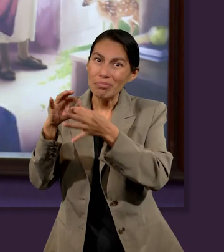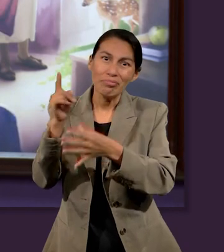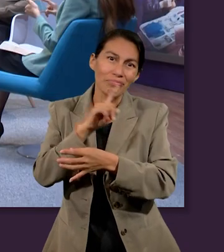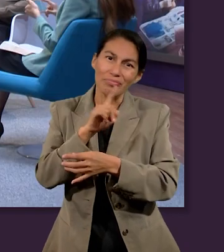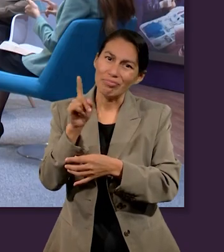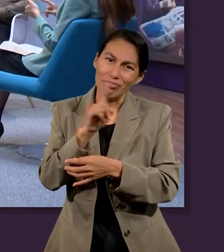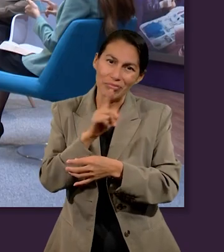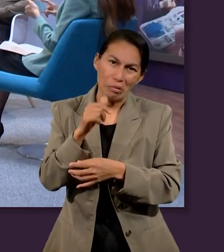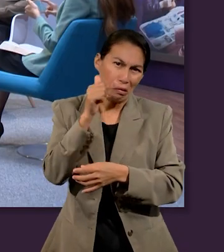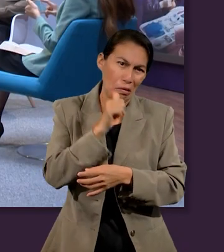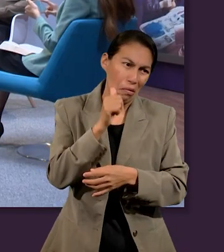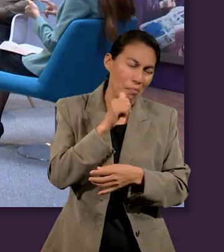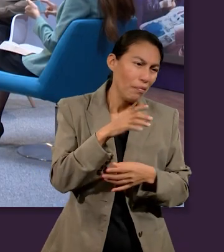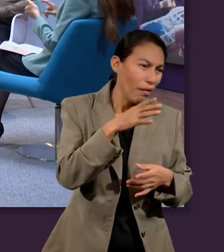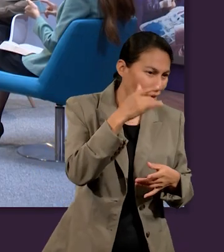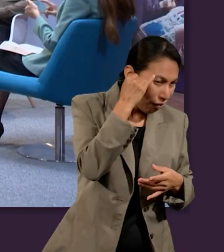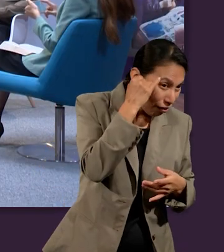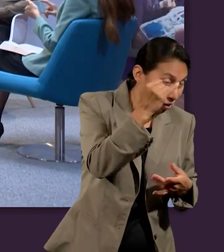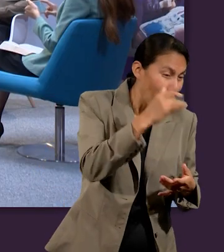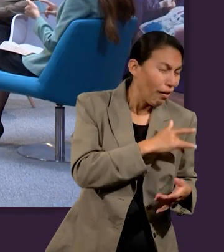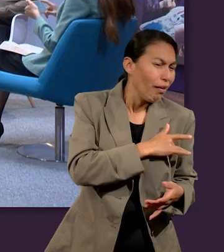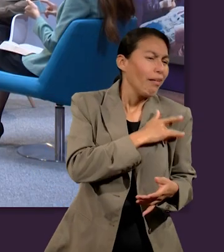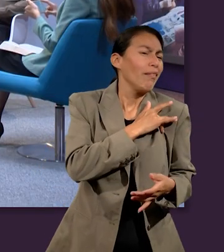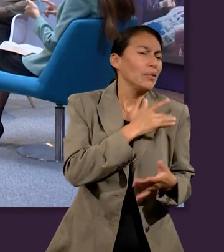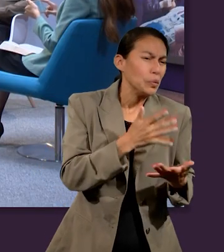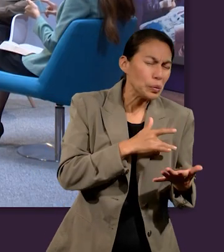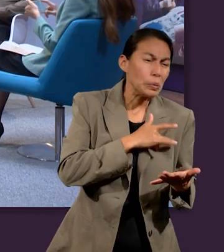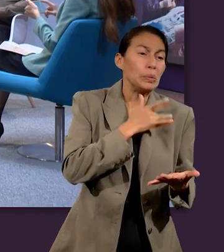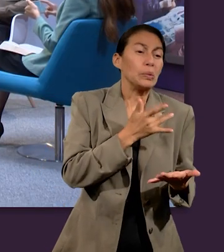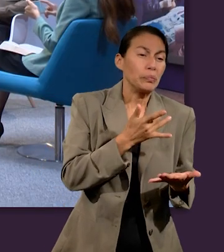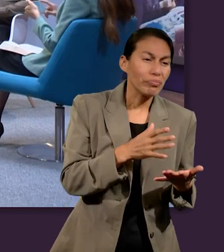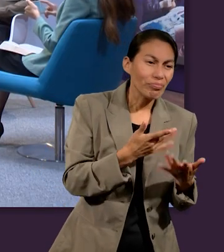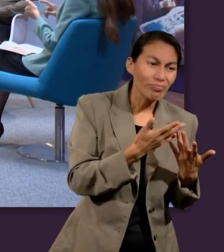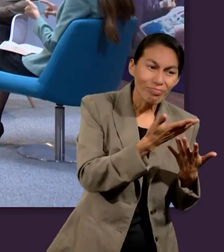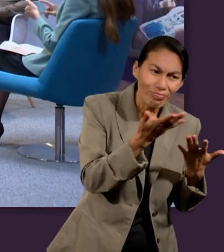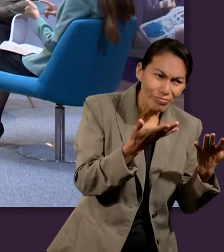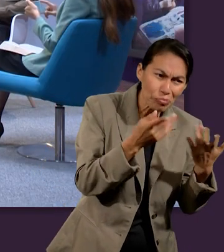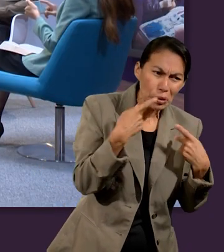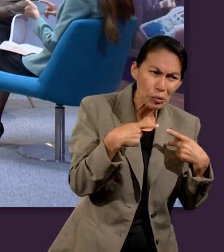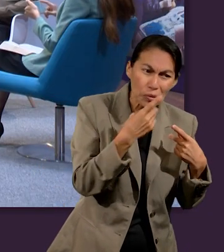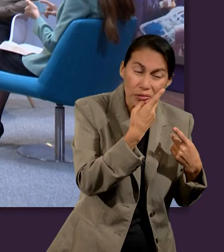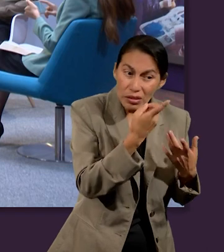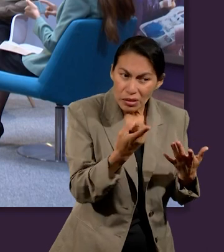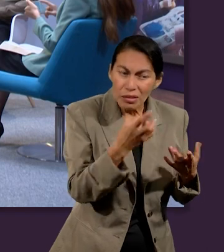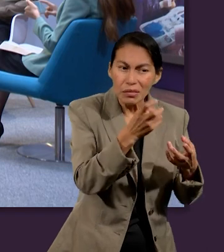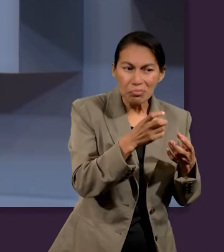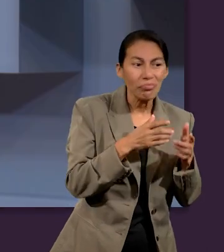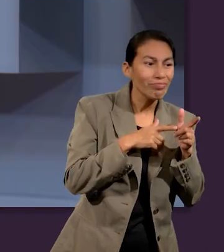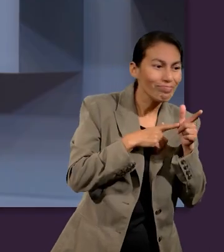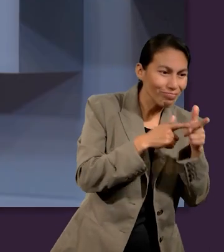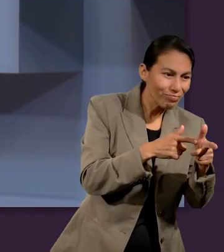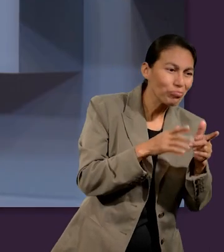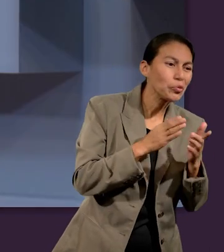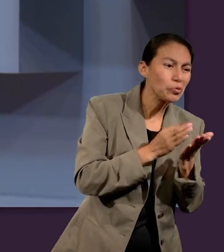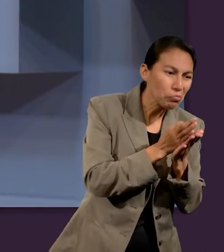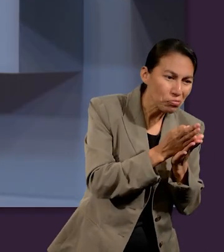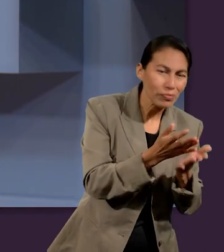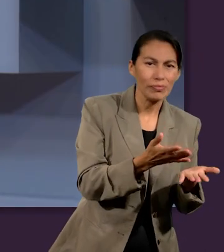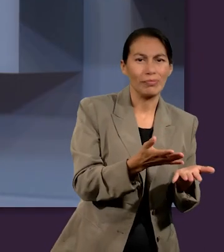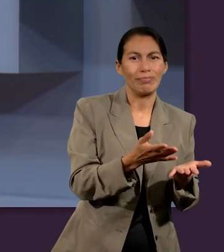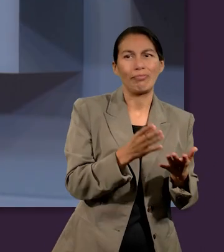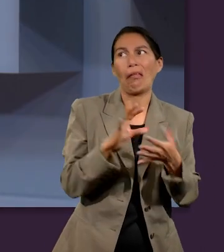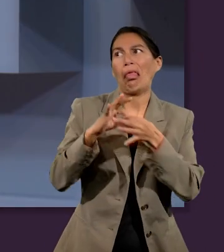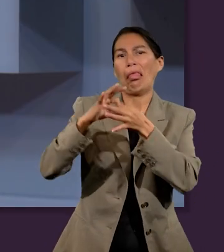pues realmente no conocieron a Jesús. Al final, realmente no tuvieron esa experiencia